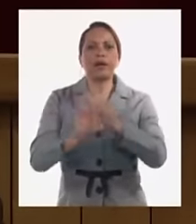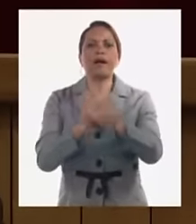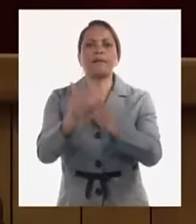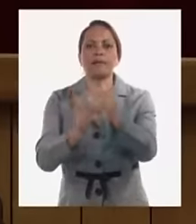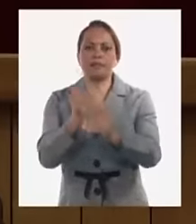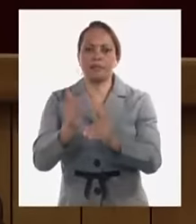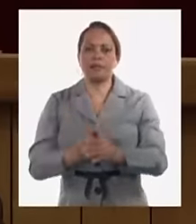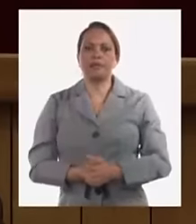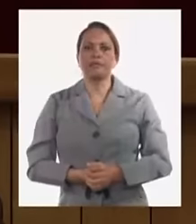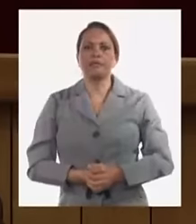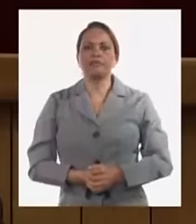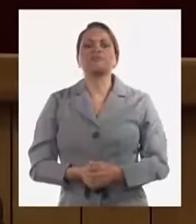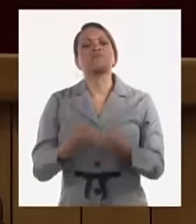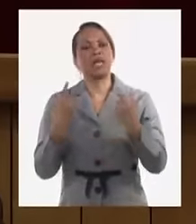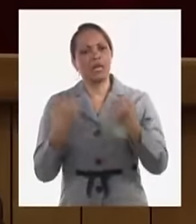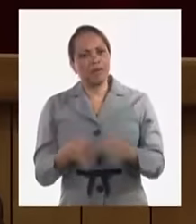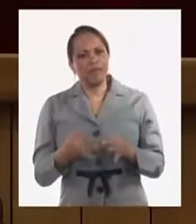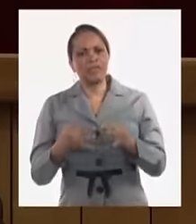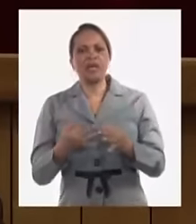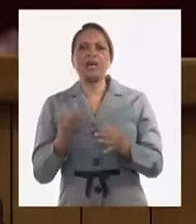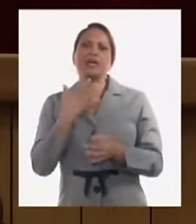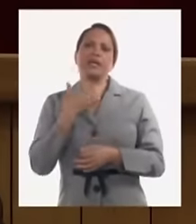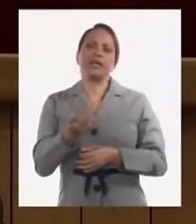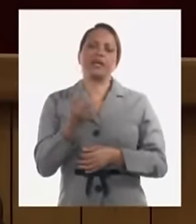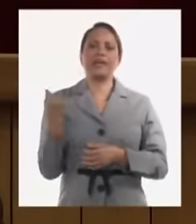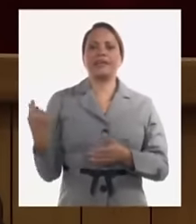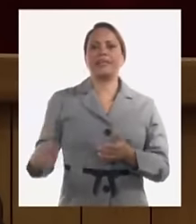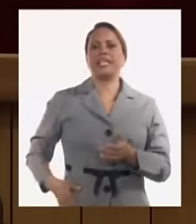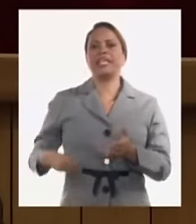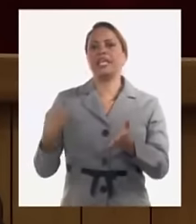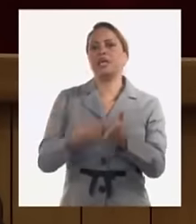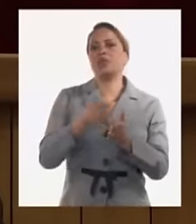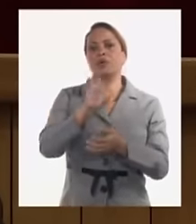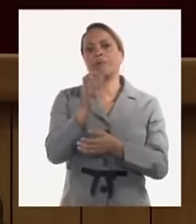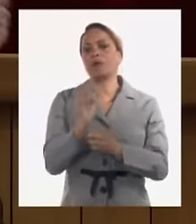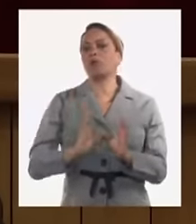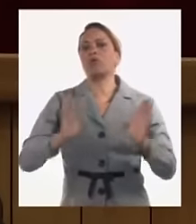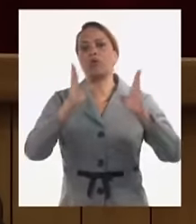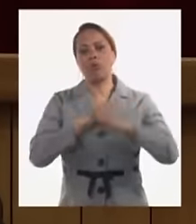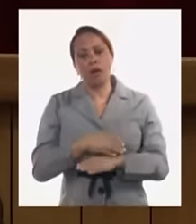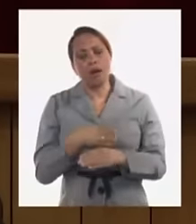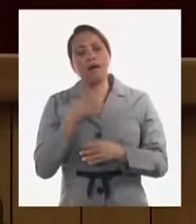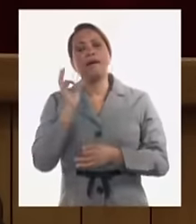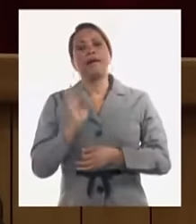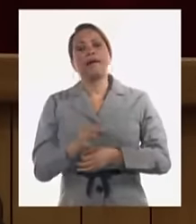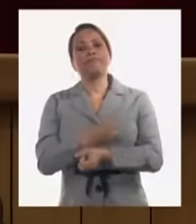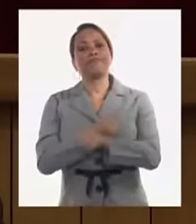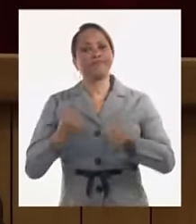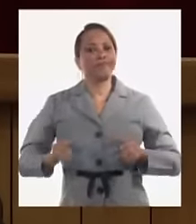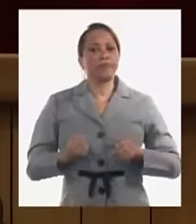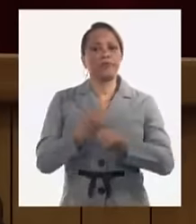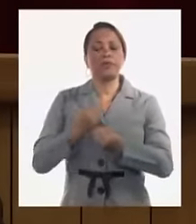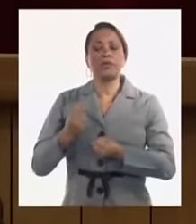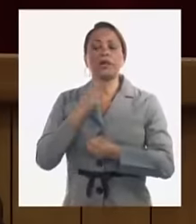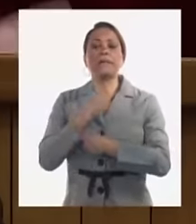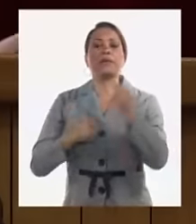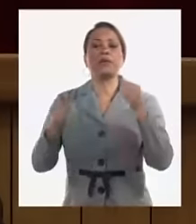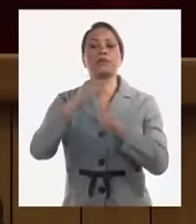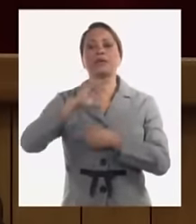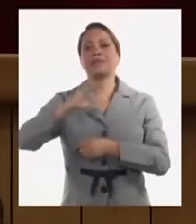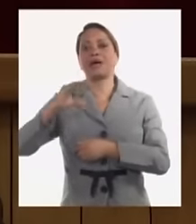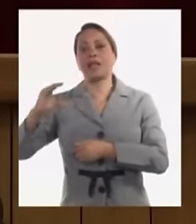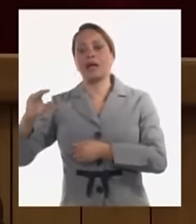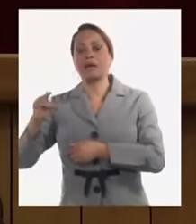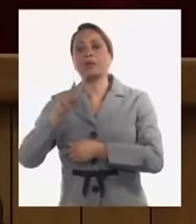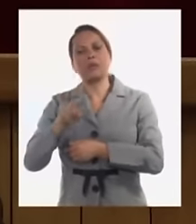es verdad que hay un déficit efectivo se ha hecho un esfuerzo priorizando los salarios pero es algo que